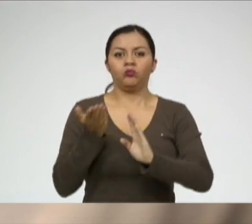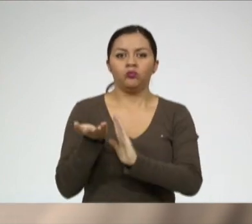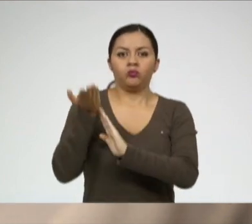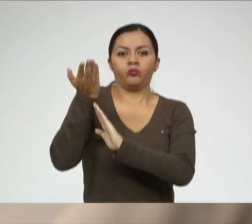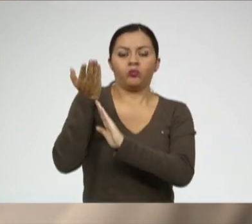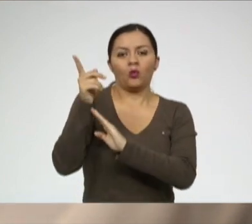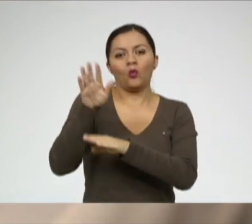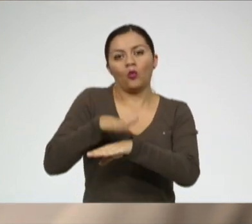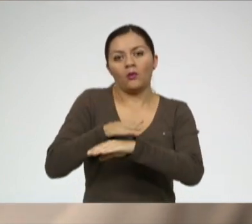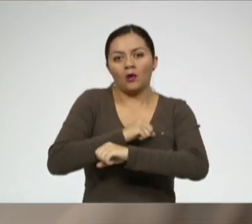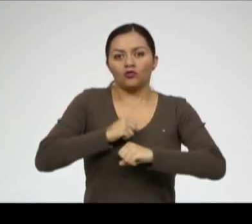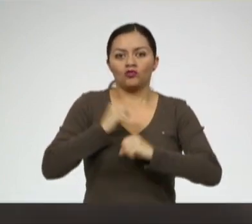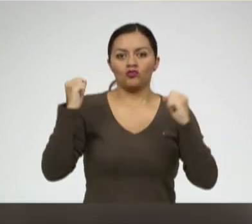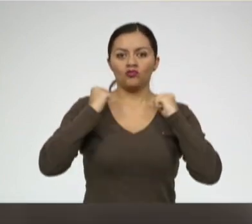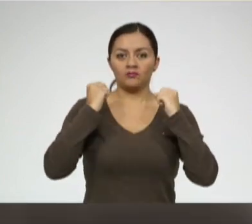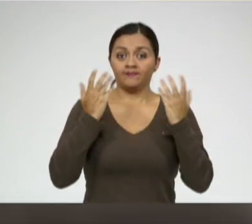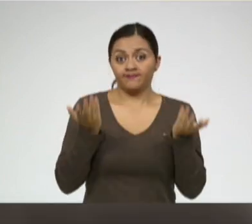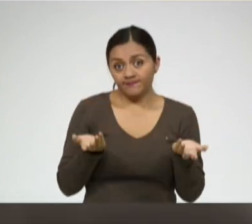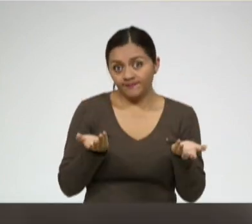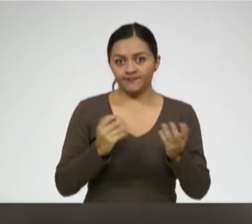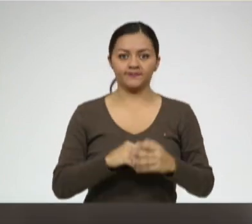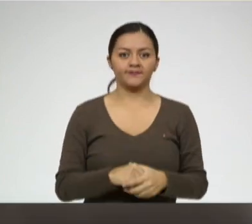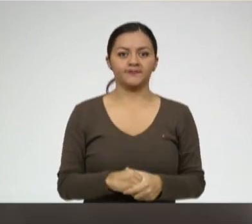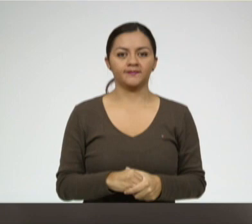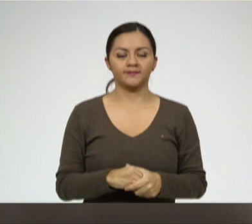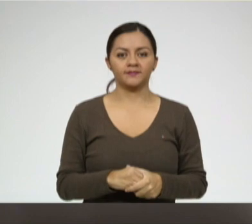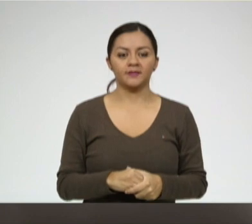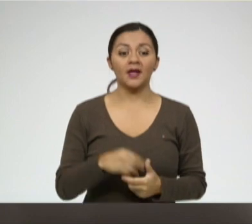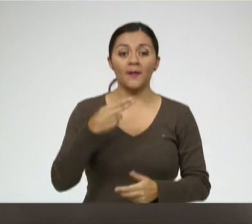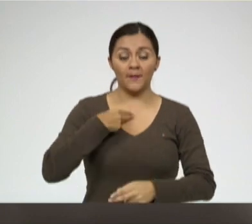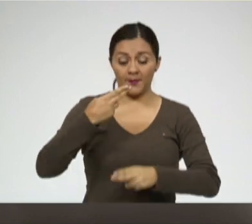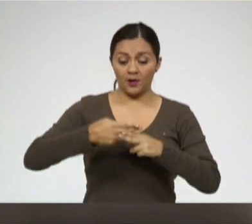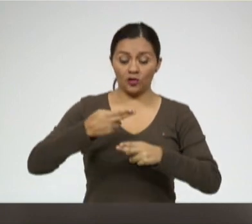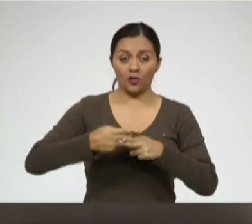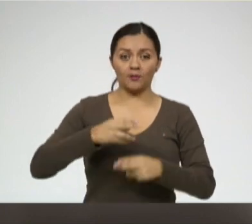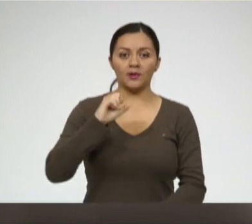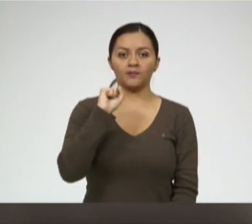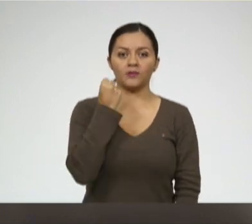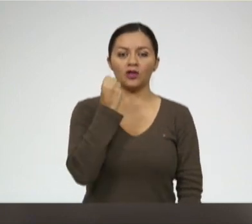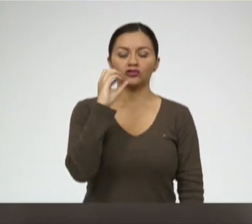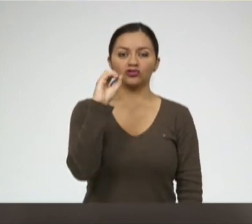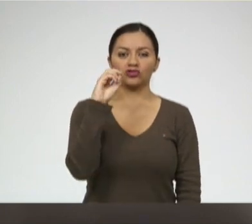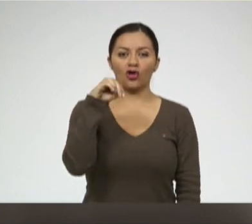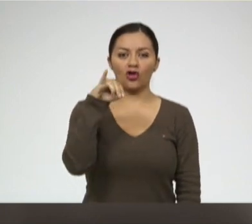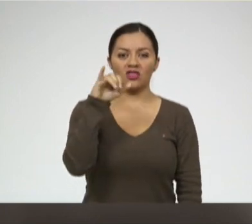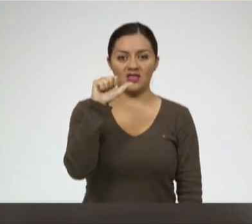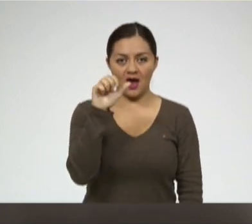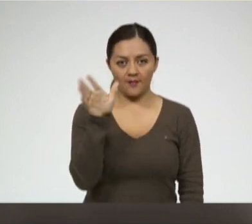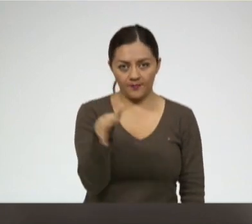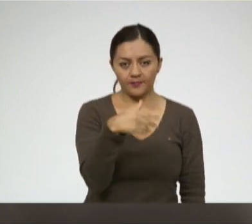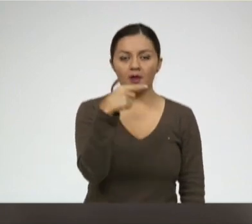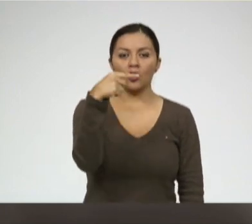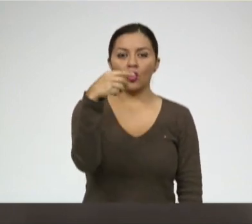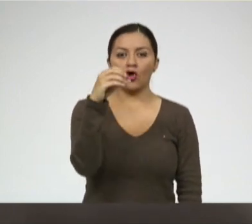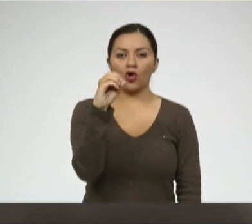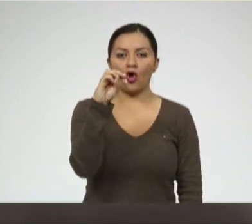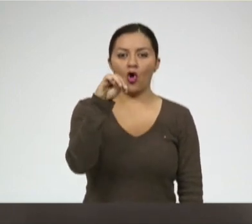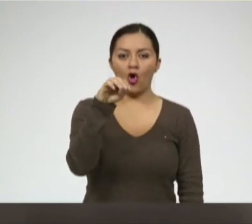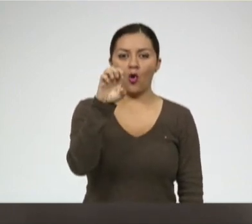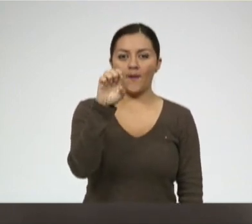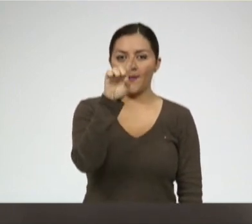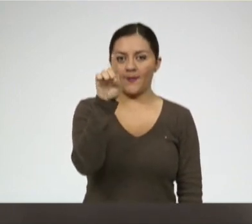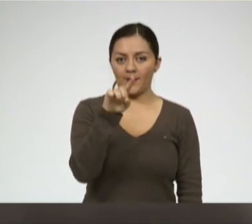musculatura que tiene este paciente. Mi nombre es Sonia Gómez, actualmente tengo 35